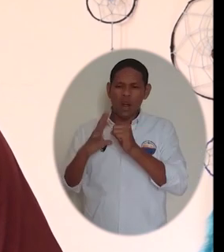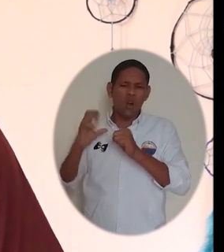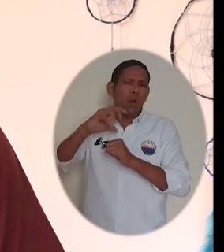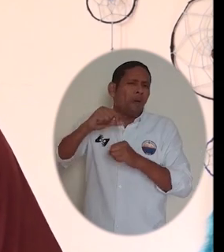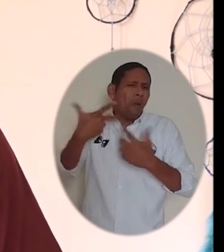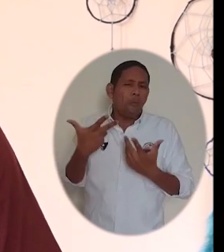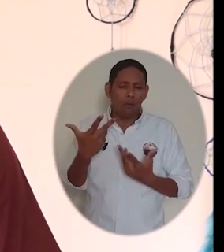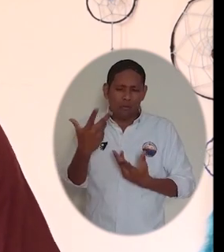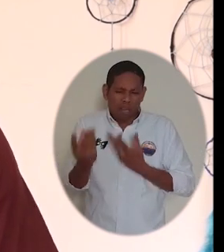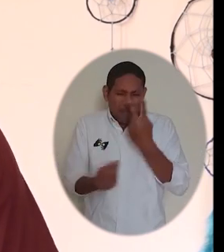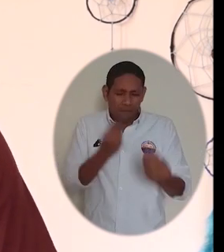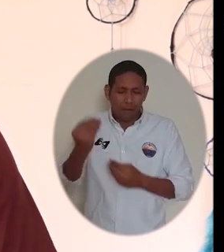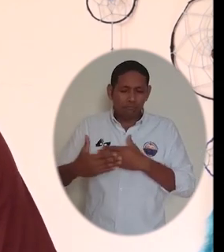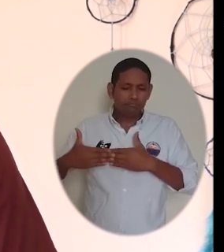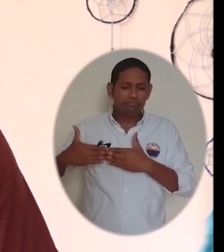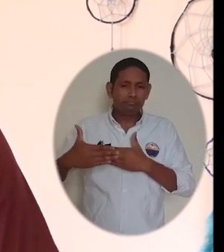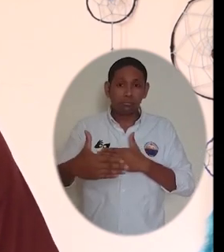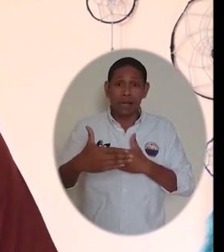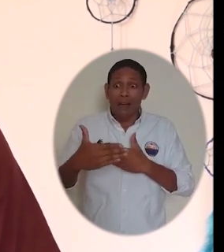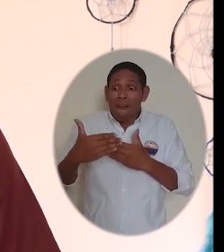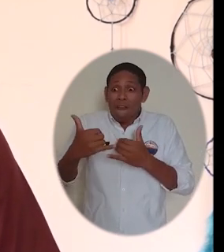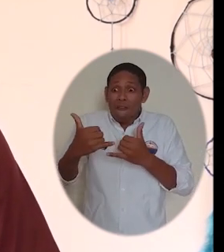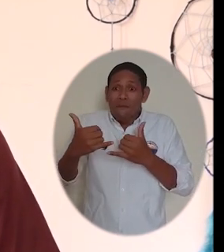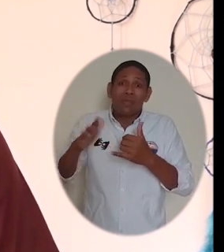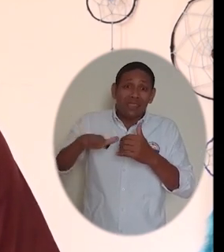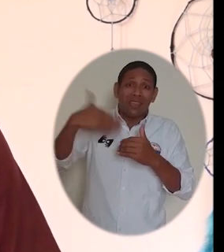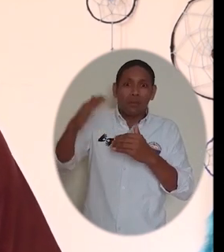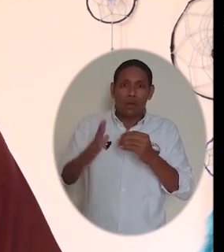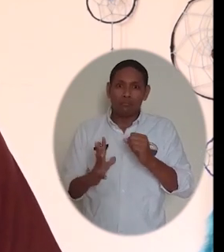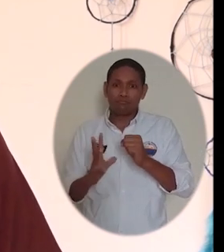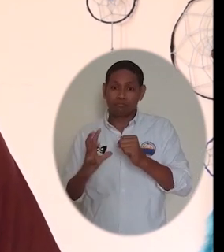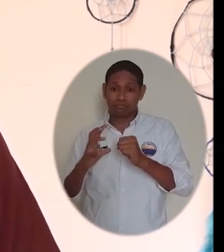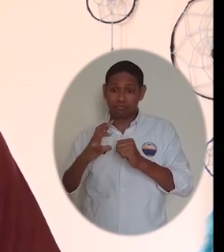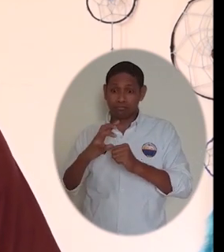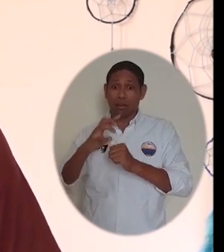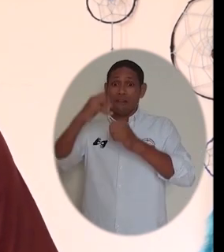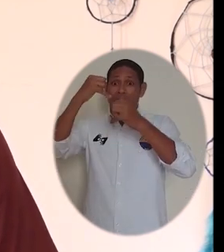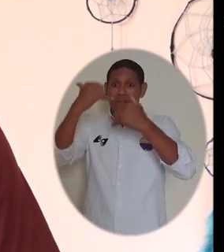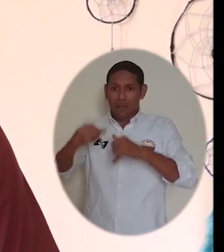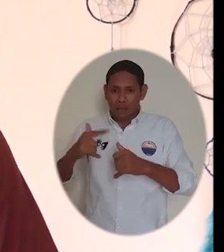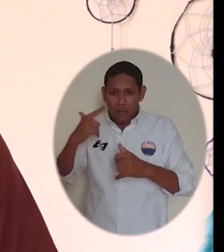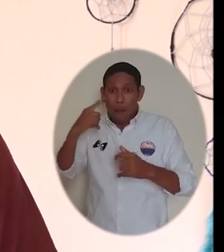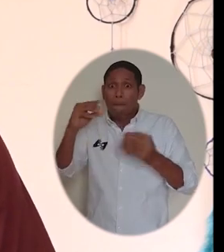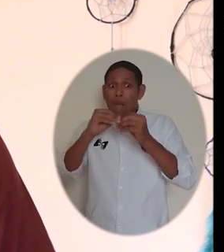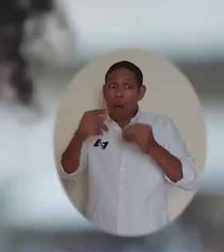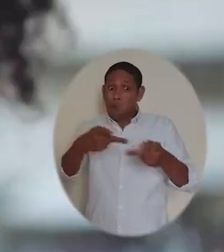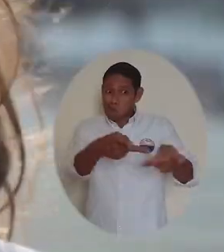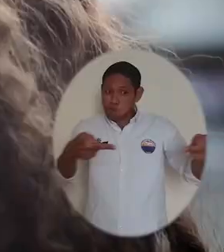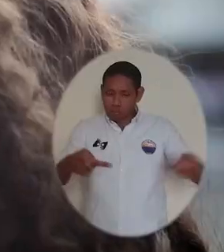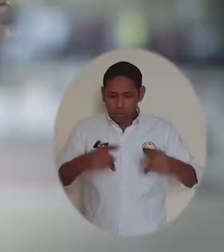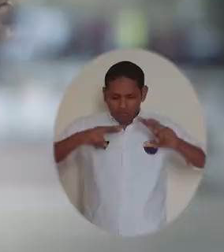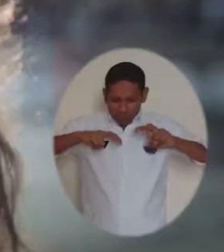de las mismas y cómo, posterior a la pandemia, esto será un espacio para la investigación y la innovación.